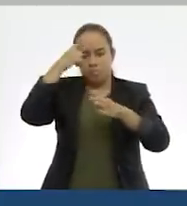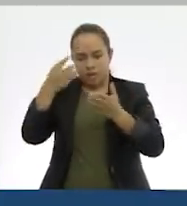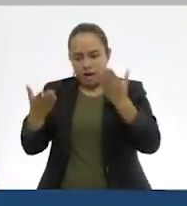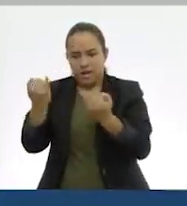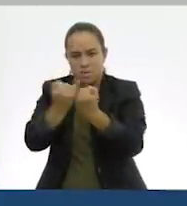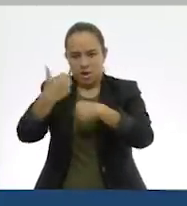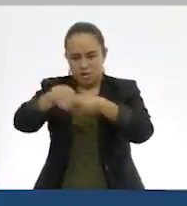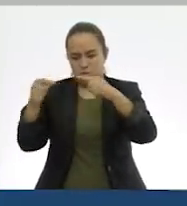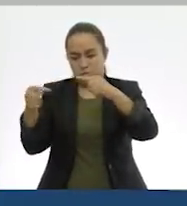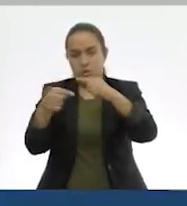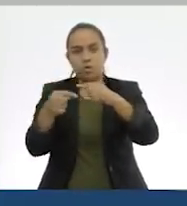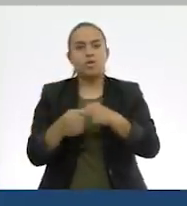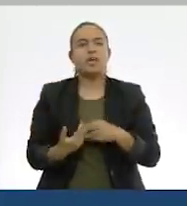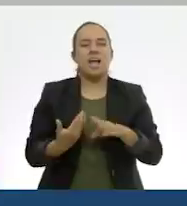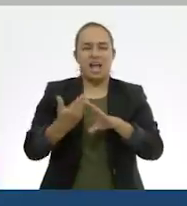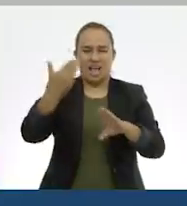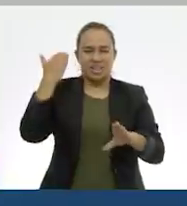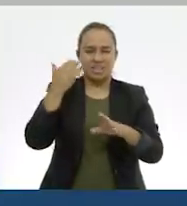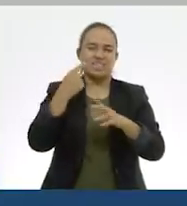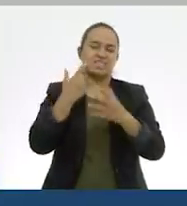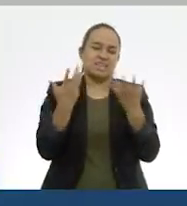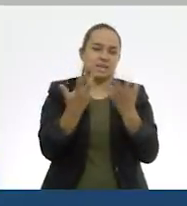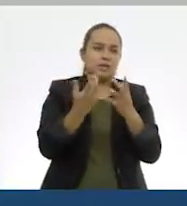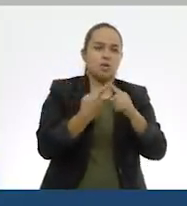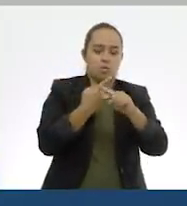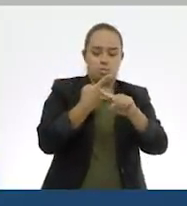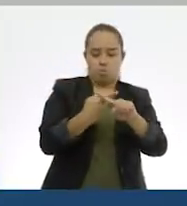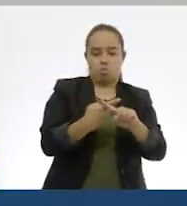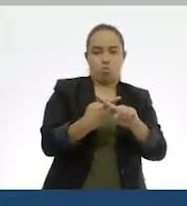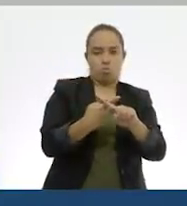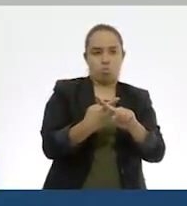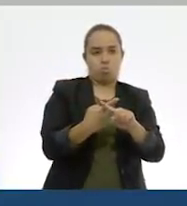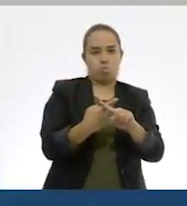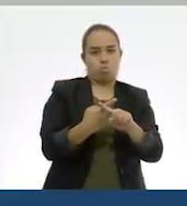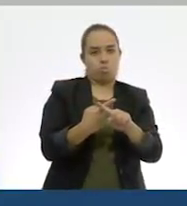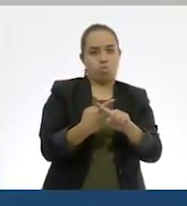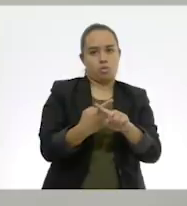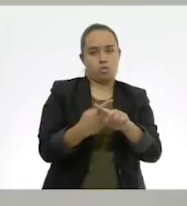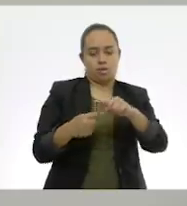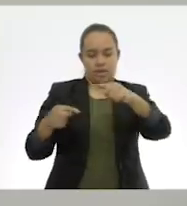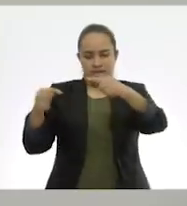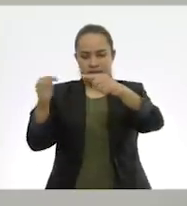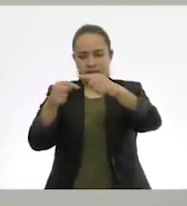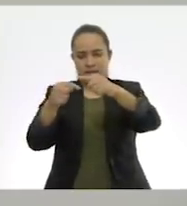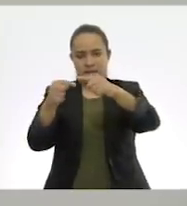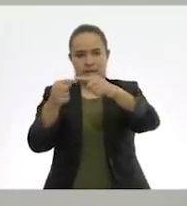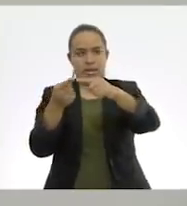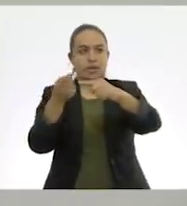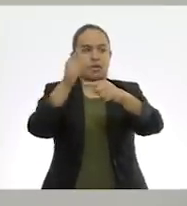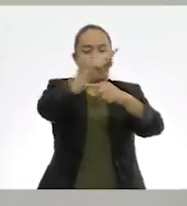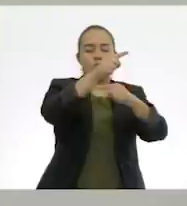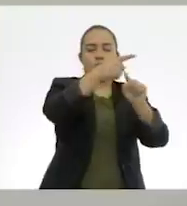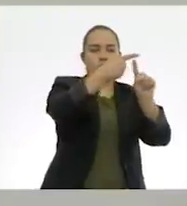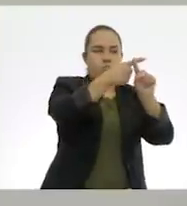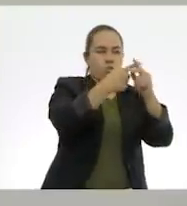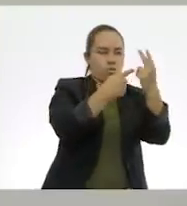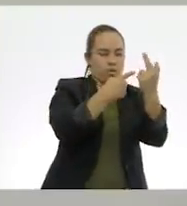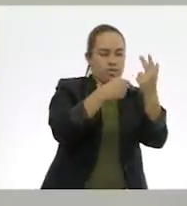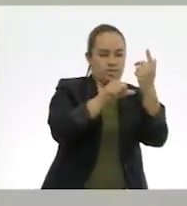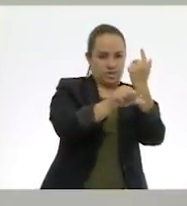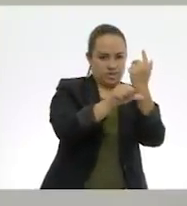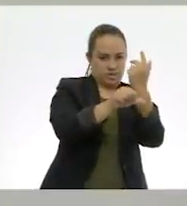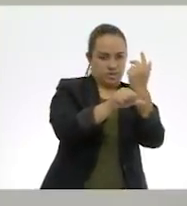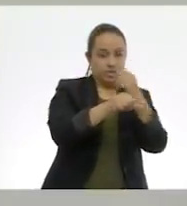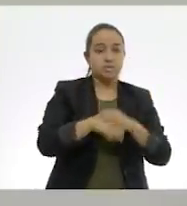hemos hecho de la manera que multiplicamos tanto el denominador de la segunda por la primera fracción como